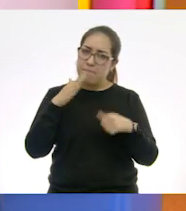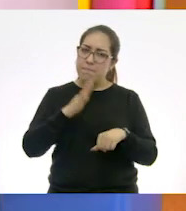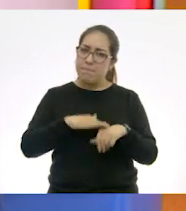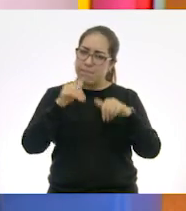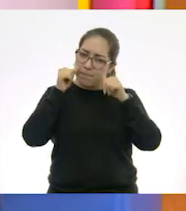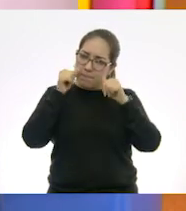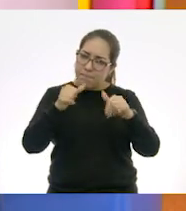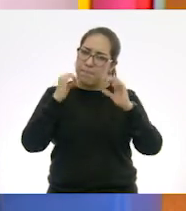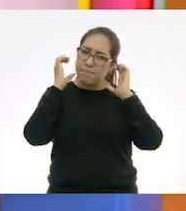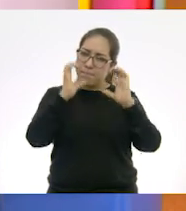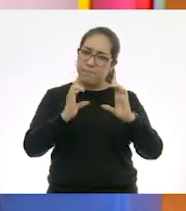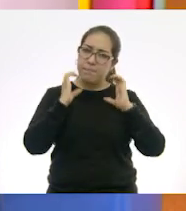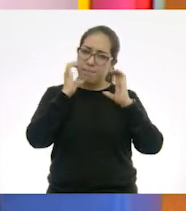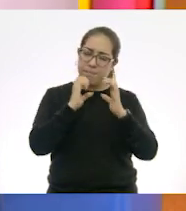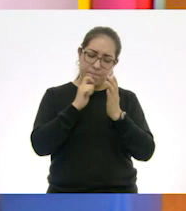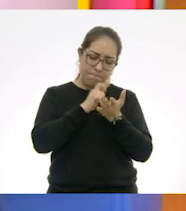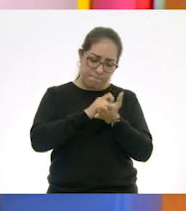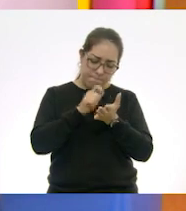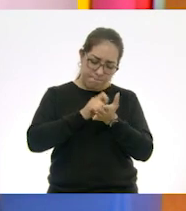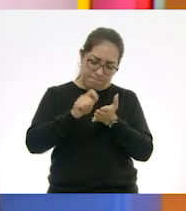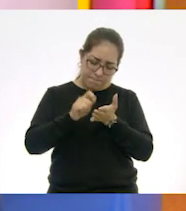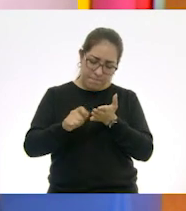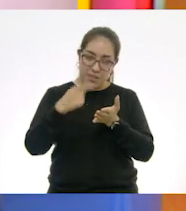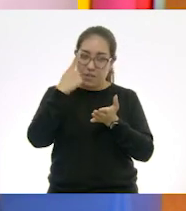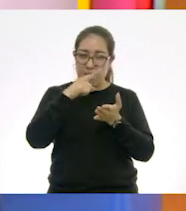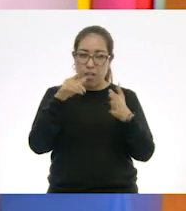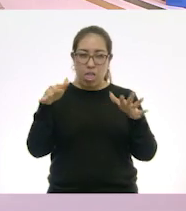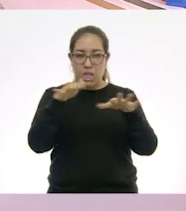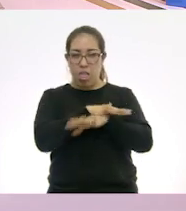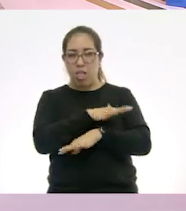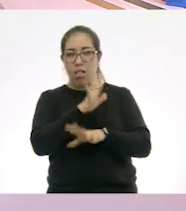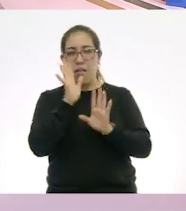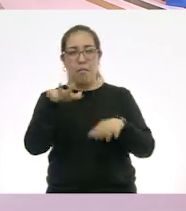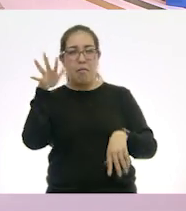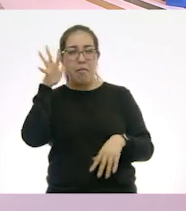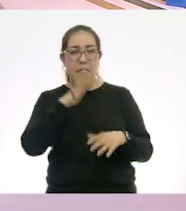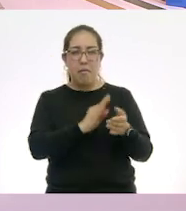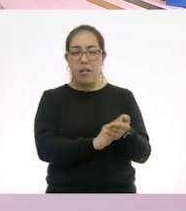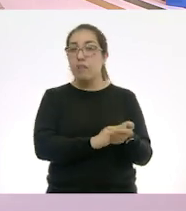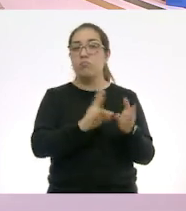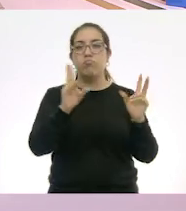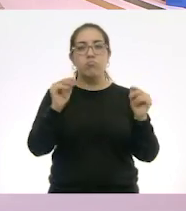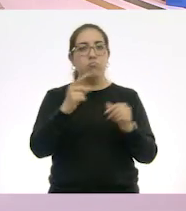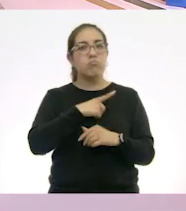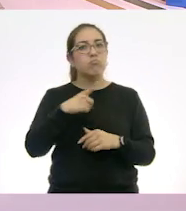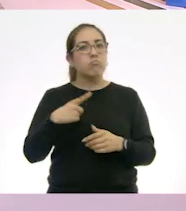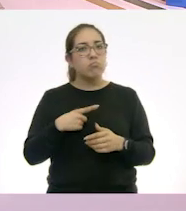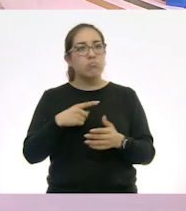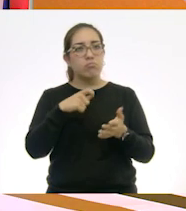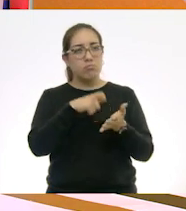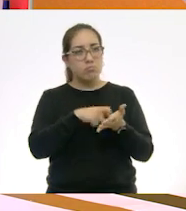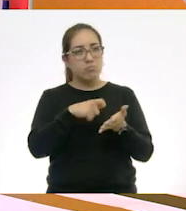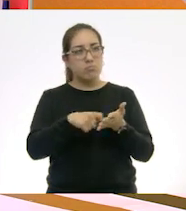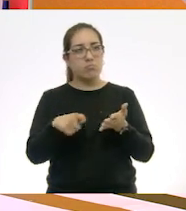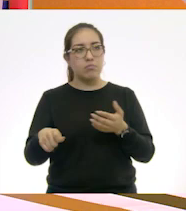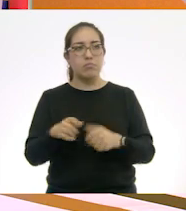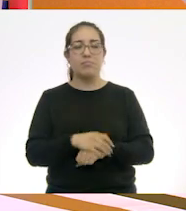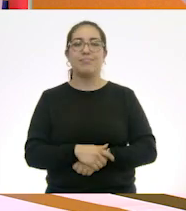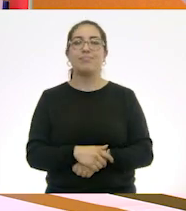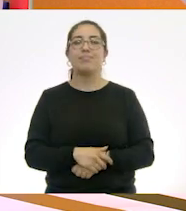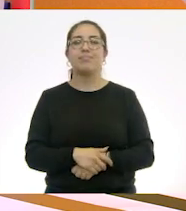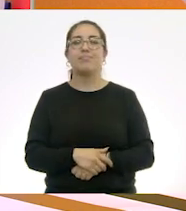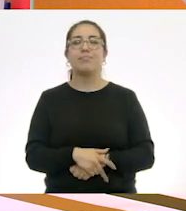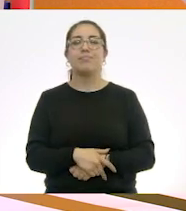cuidadosamente para que no cambie los datos. Y no vaya a decir una cosa por otra. Ay, perdón, por otra.